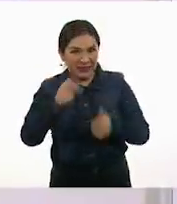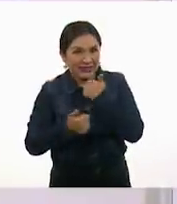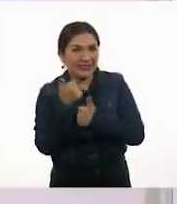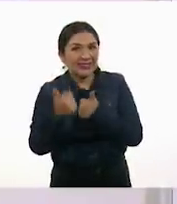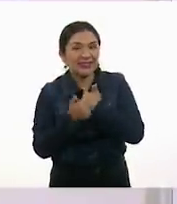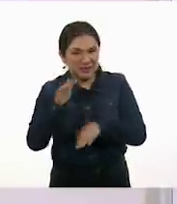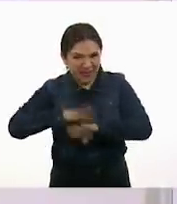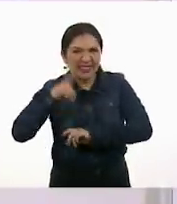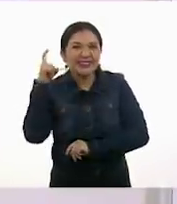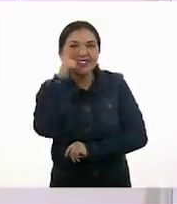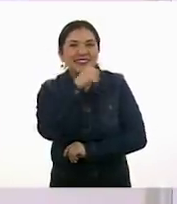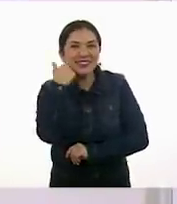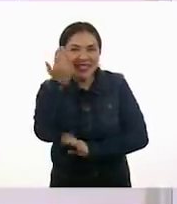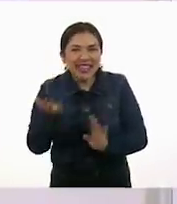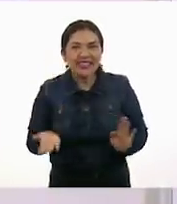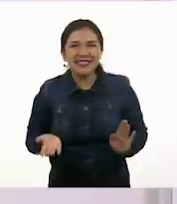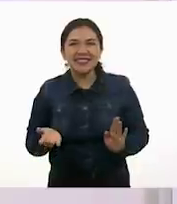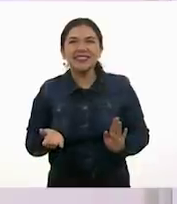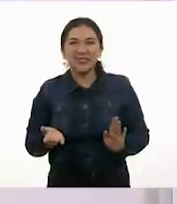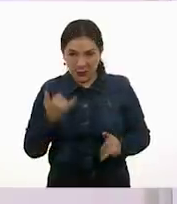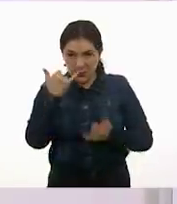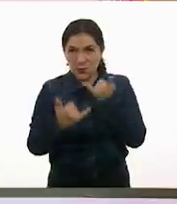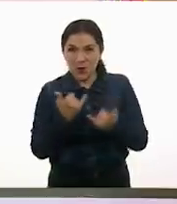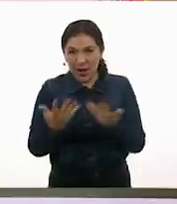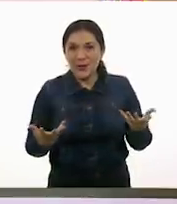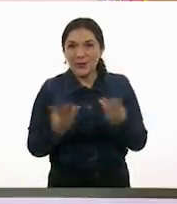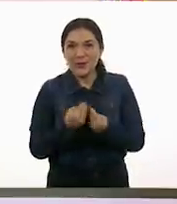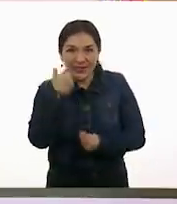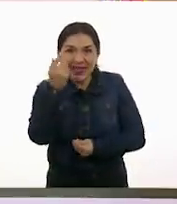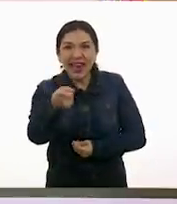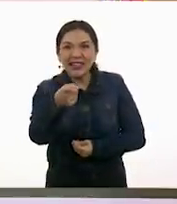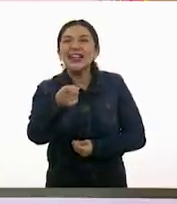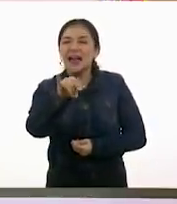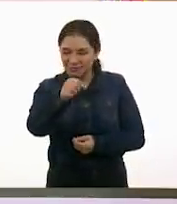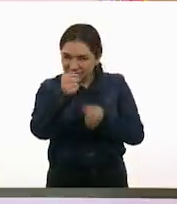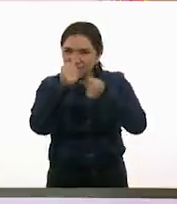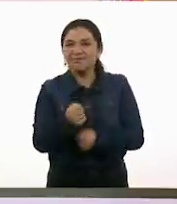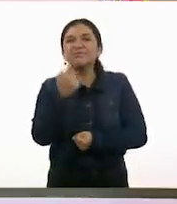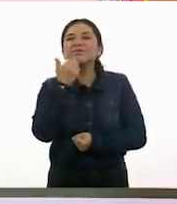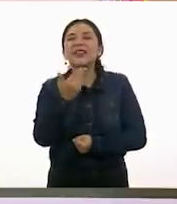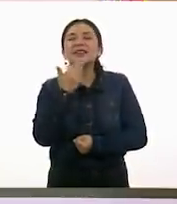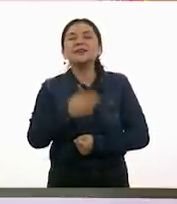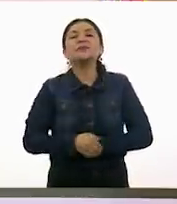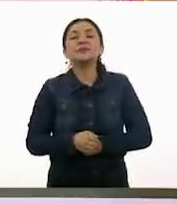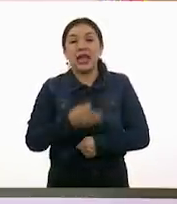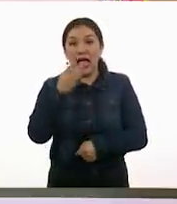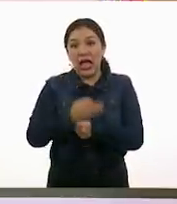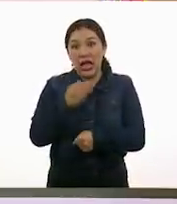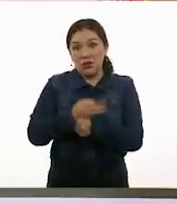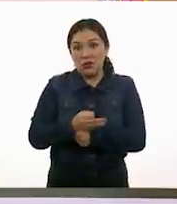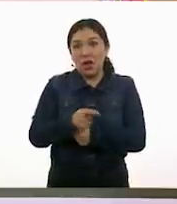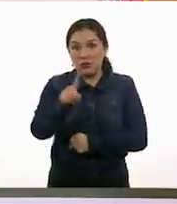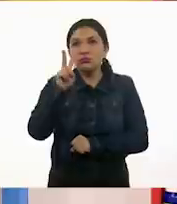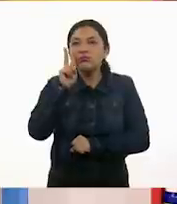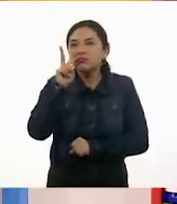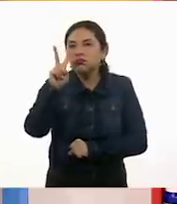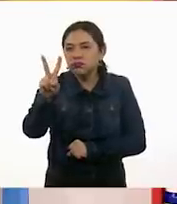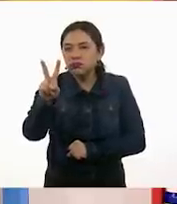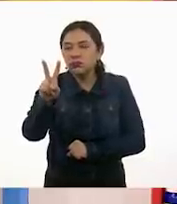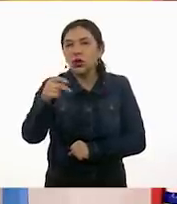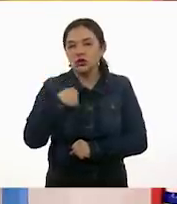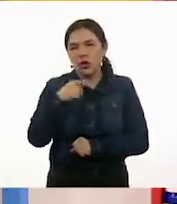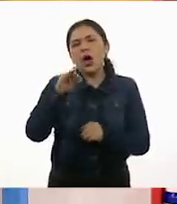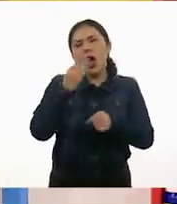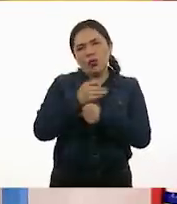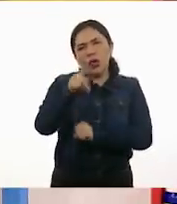poquito más difícil. Ok. ¿Juegan con nosotros? Yo sé que sí. Bien. Vamos a tratar de observar. Les voy a dar tiempo